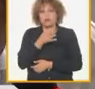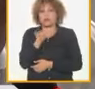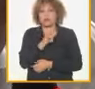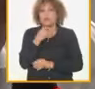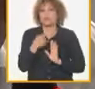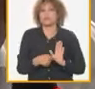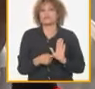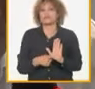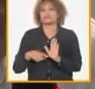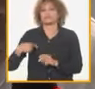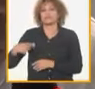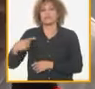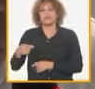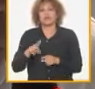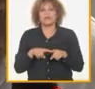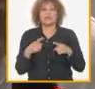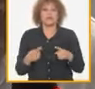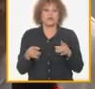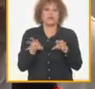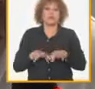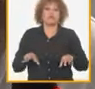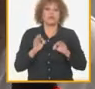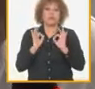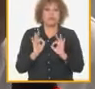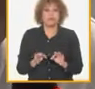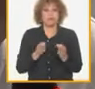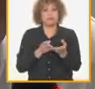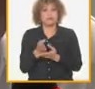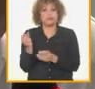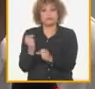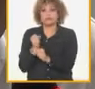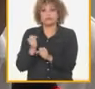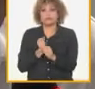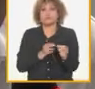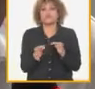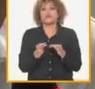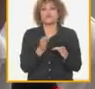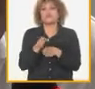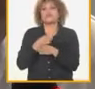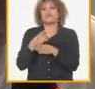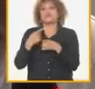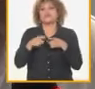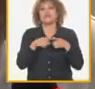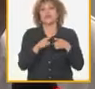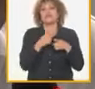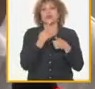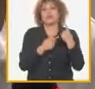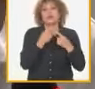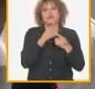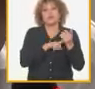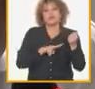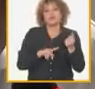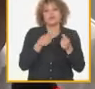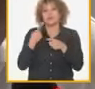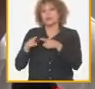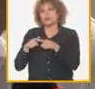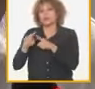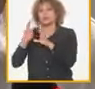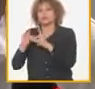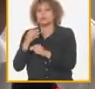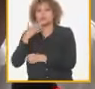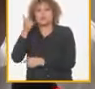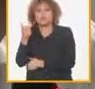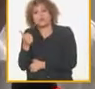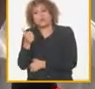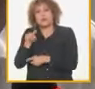días porque en las mismas condiciones donde trabajamos funcionan diferentes las cosas en un lugar a otro y hay mejores resultados y